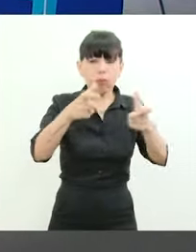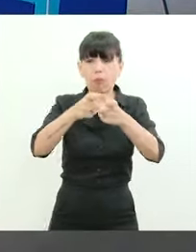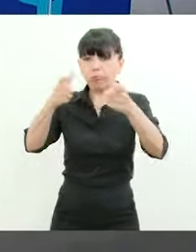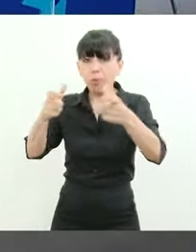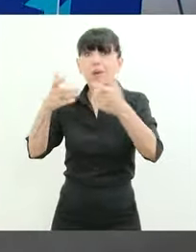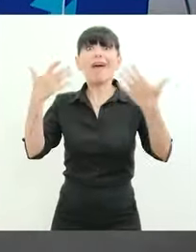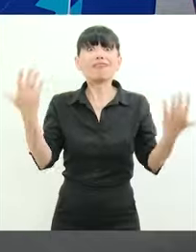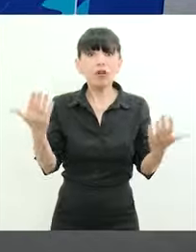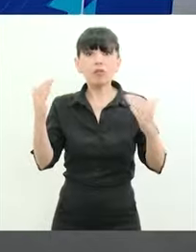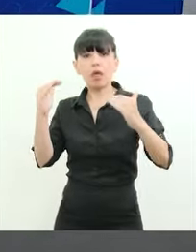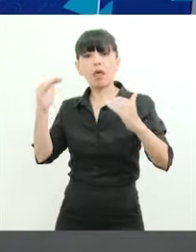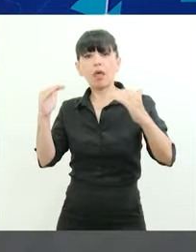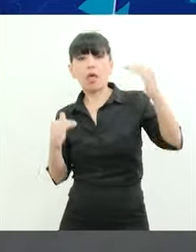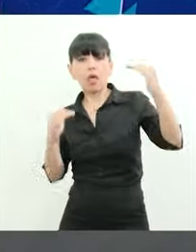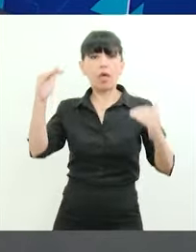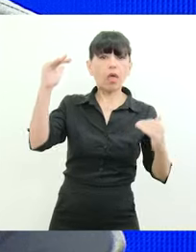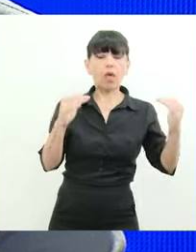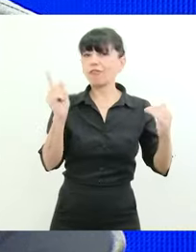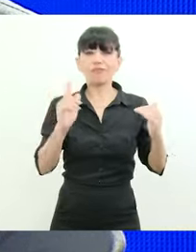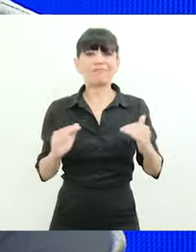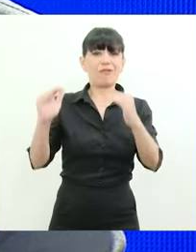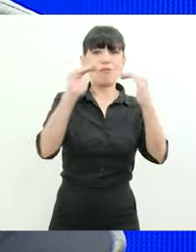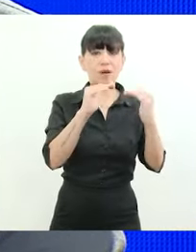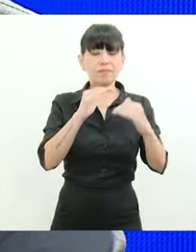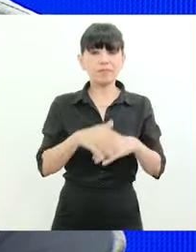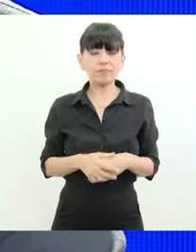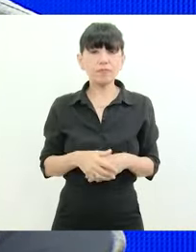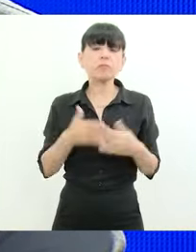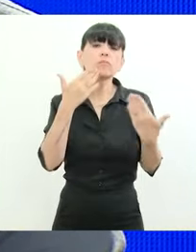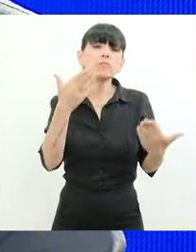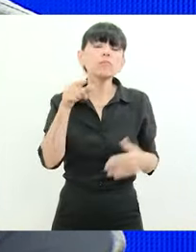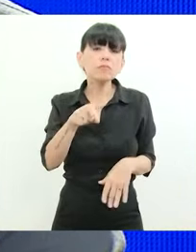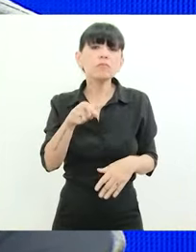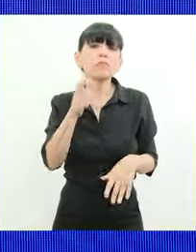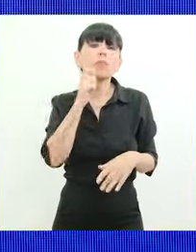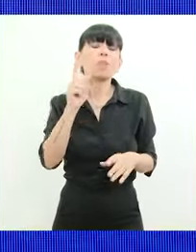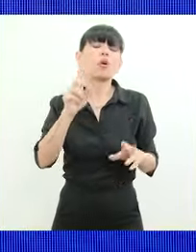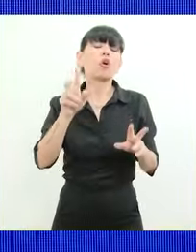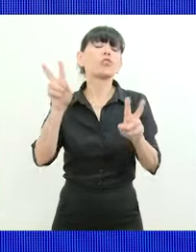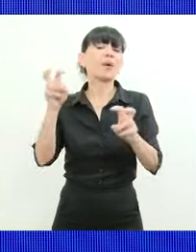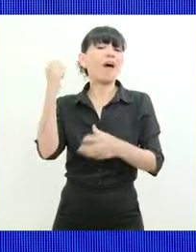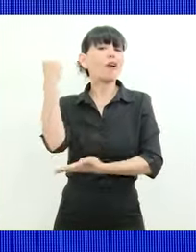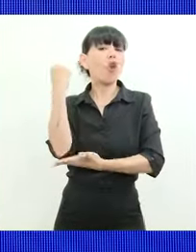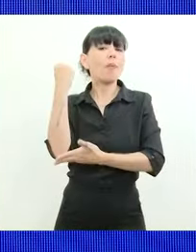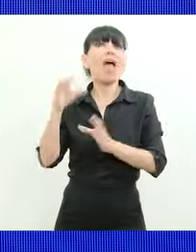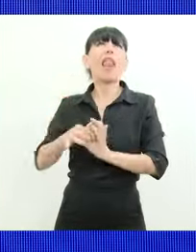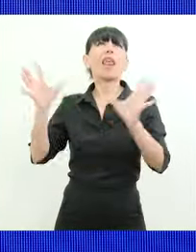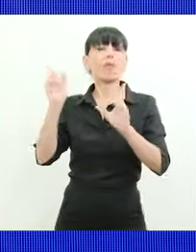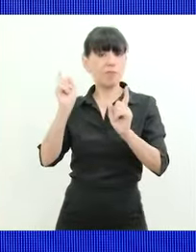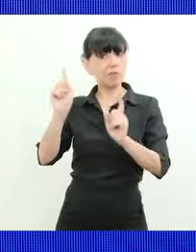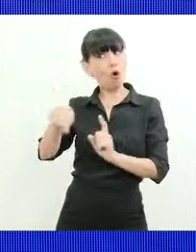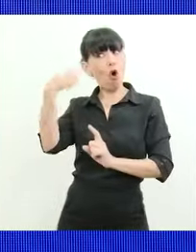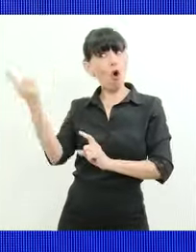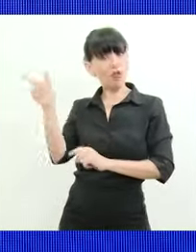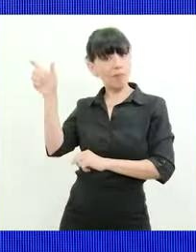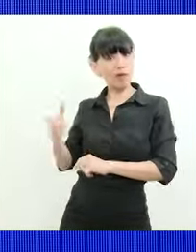asimetrías, porque ustedes saben que en los procesos de apertura económica, como los que plantea el otro candidato, terminamos con